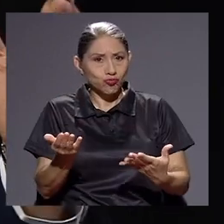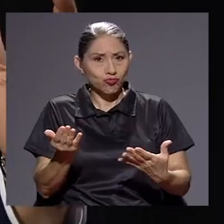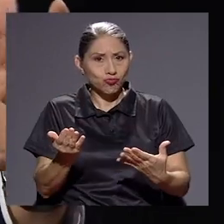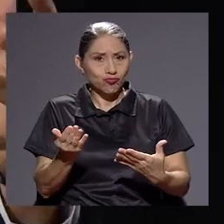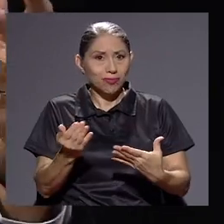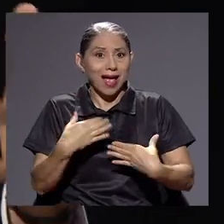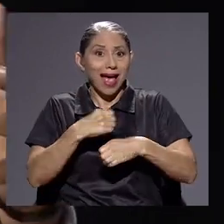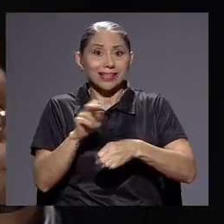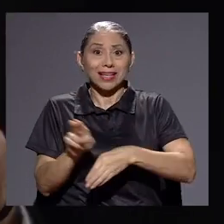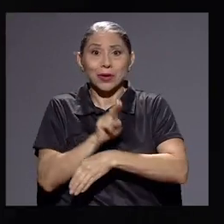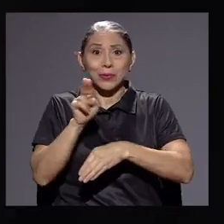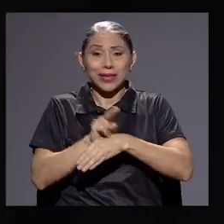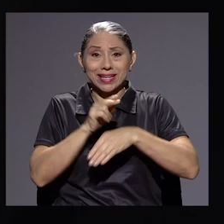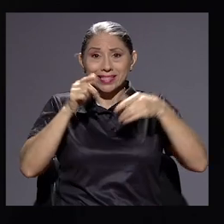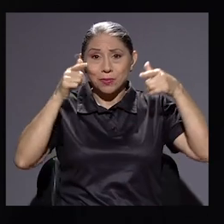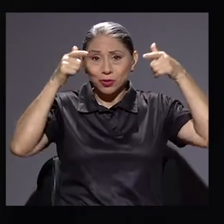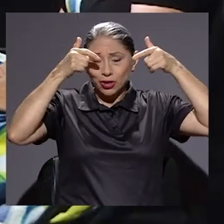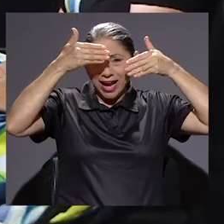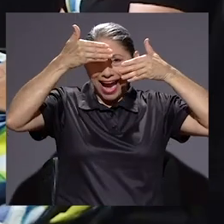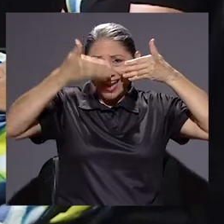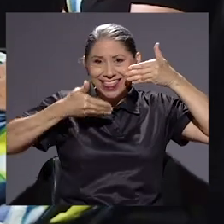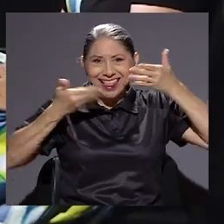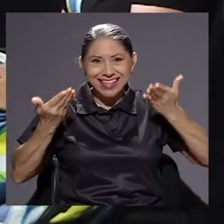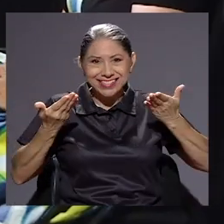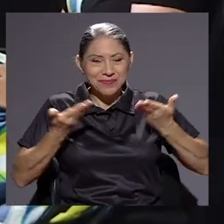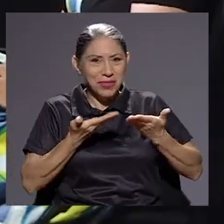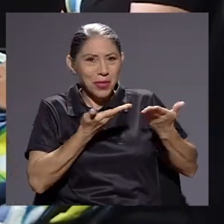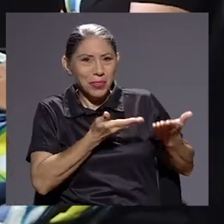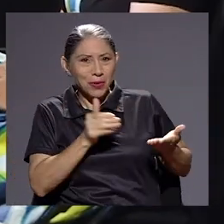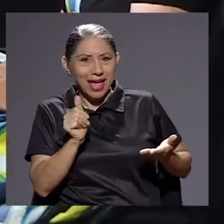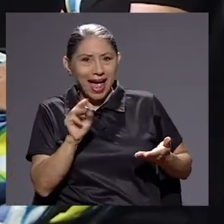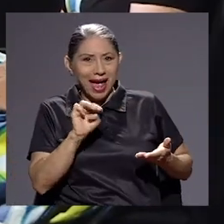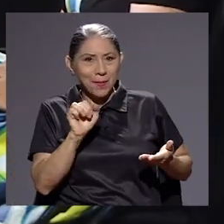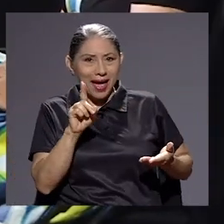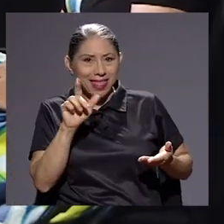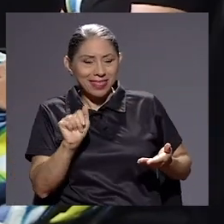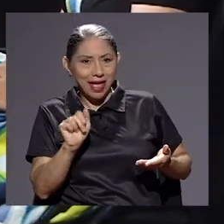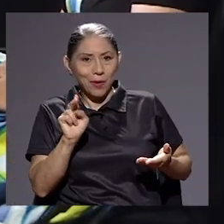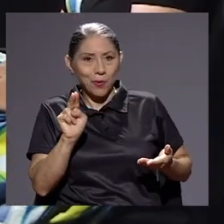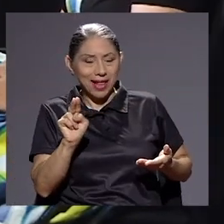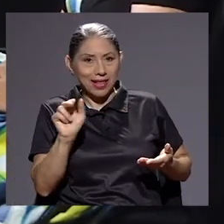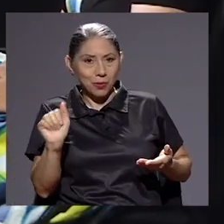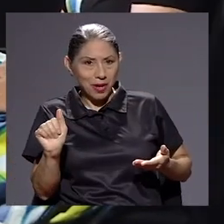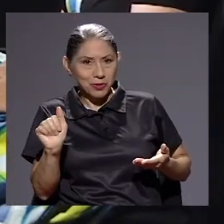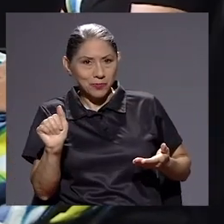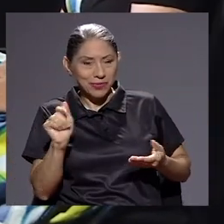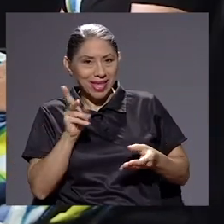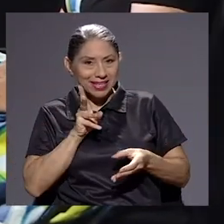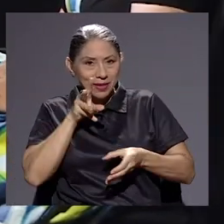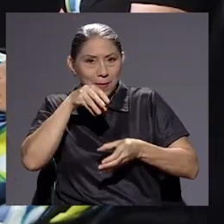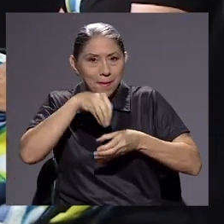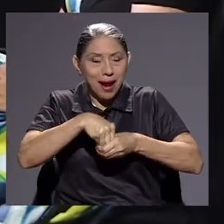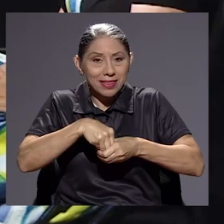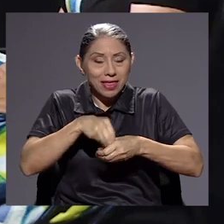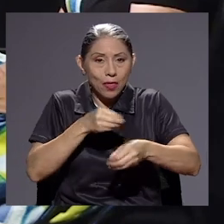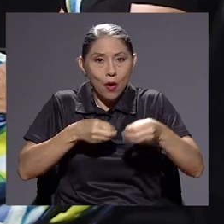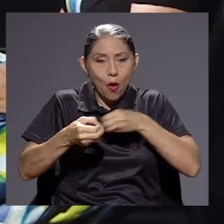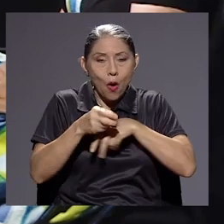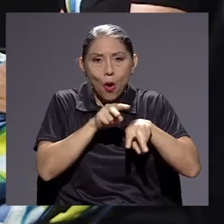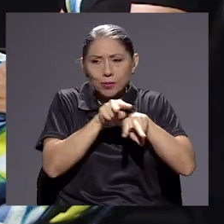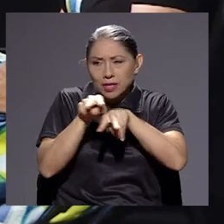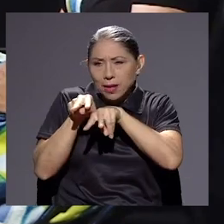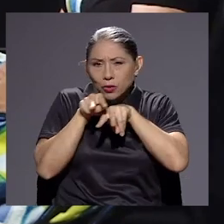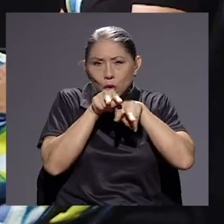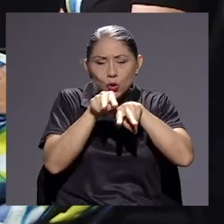utilicemos caretas. Doña Amanda Ugalde Arguello es parte del Observatorio Ciudadano de